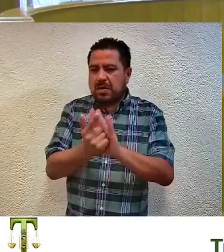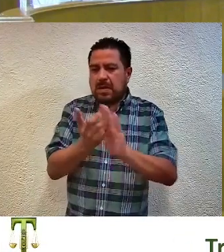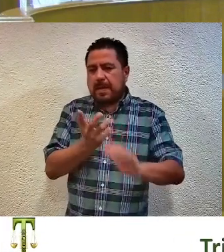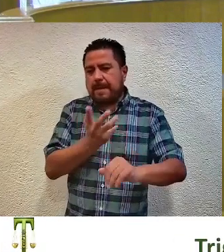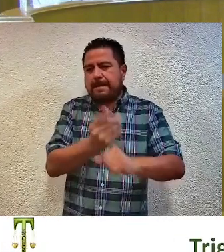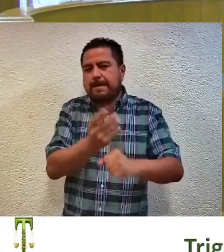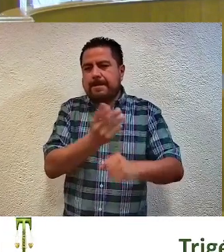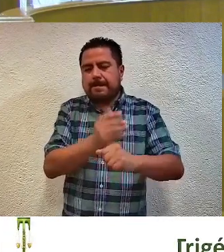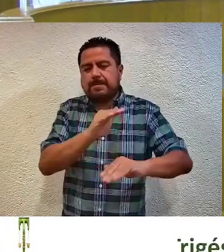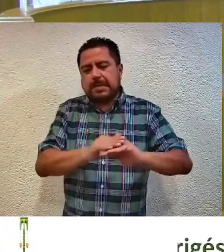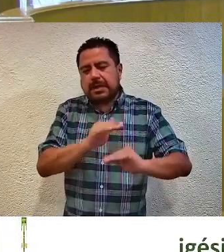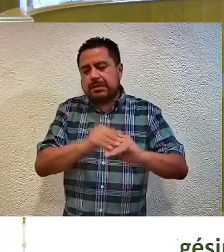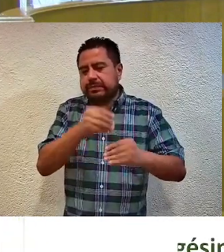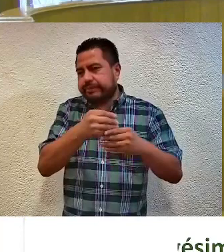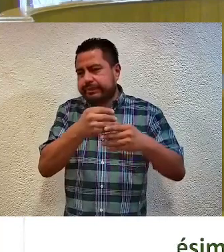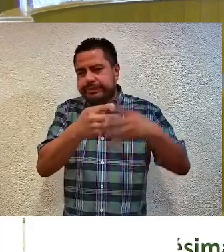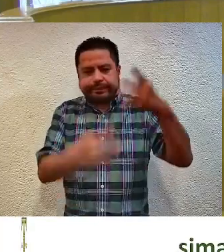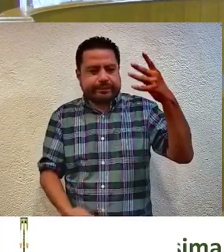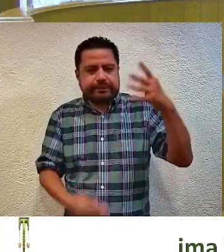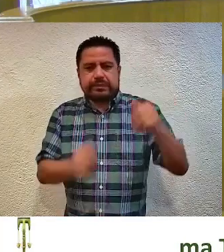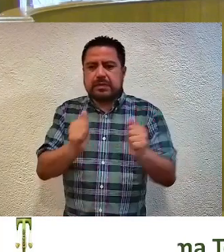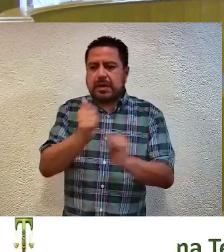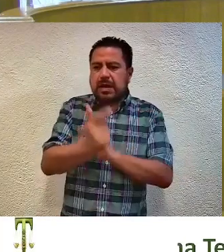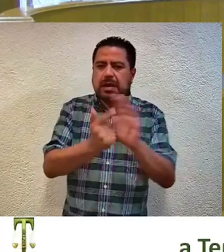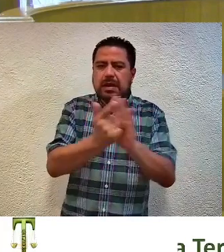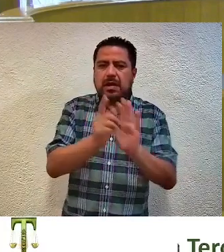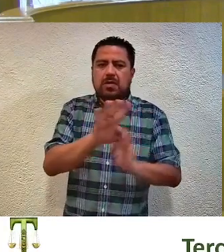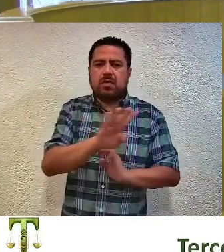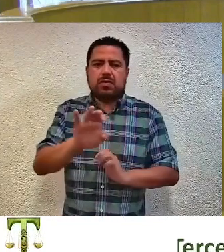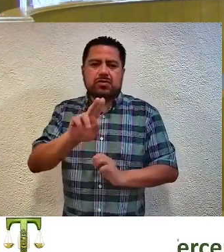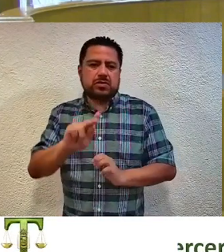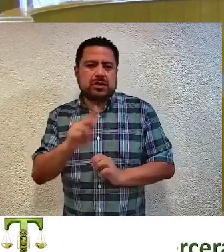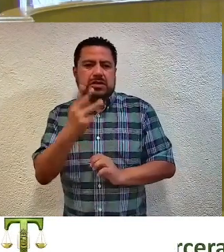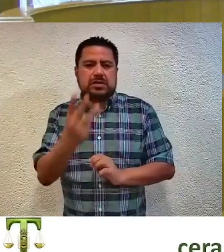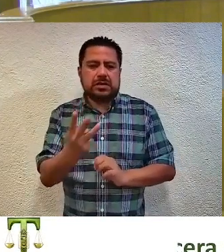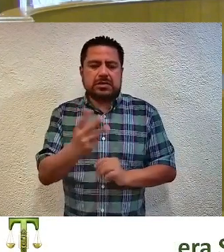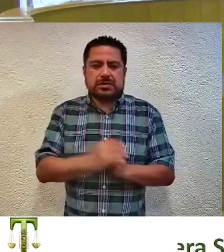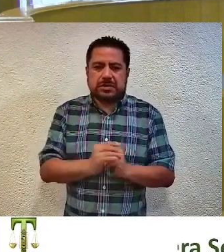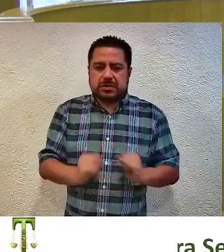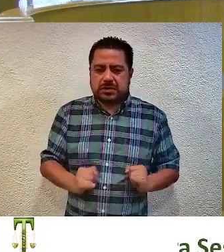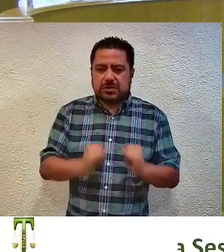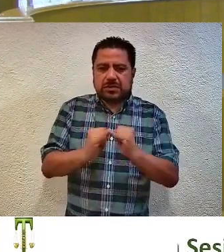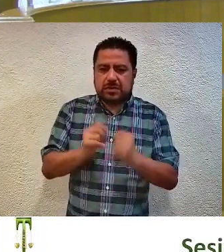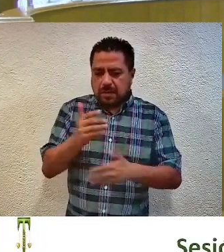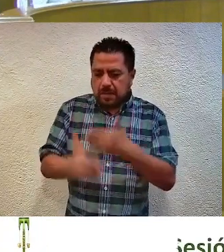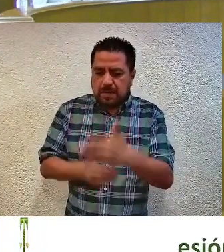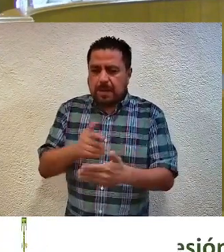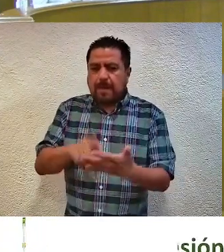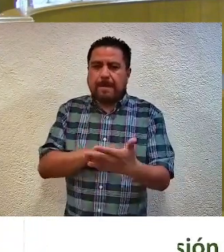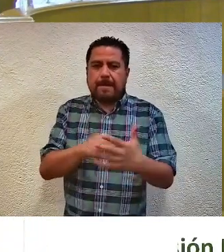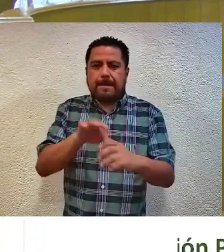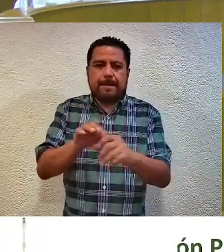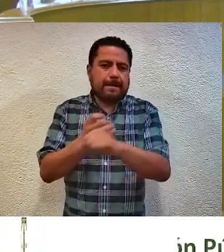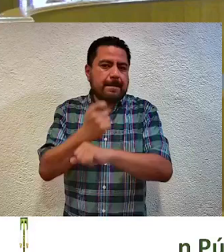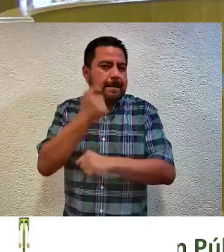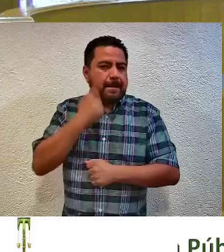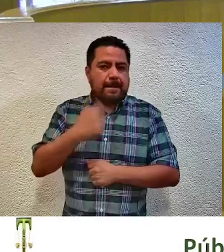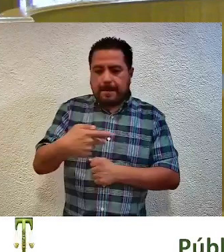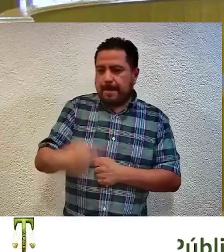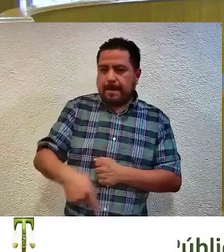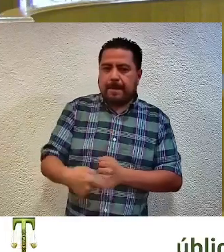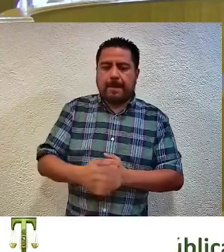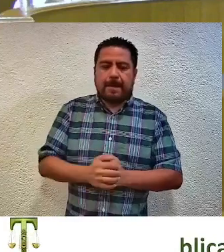adicionan y derogan diversas disposiciones de la Ley Número 483 de Instituciones y Procedimientos Electorales del Estado de Guerrero,